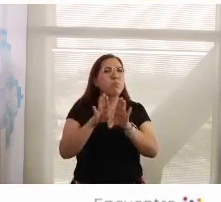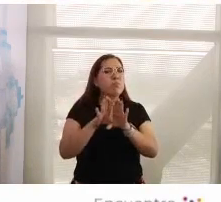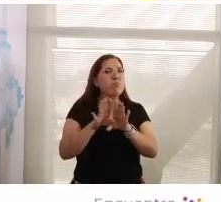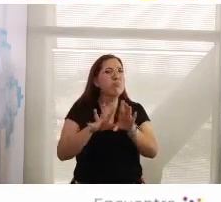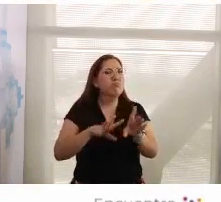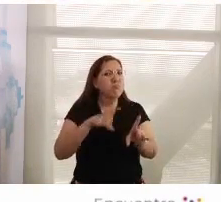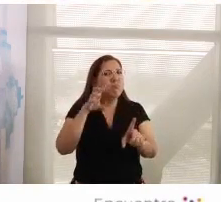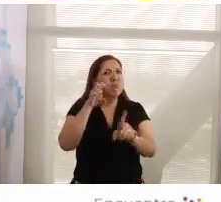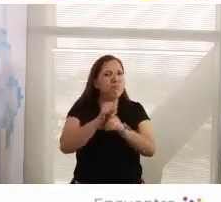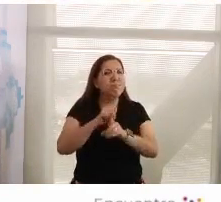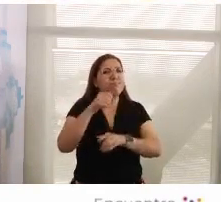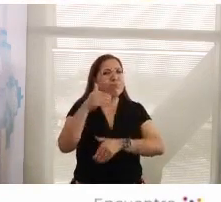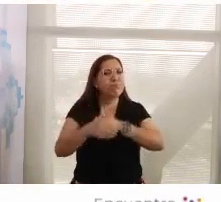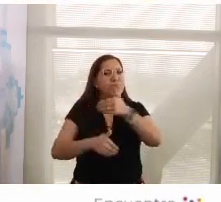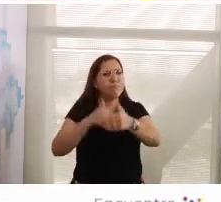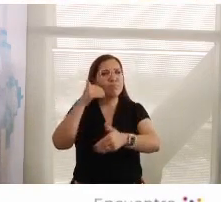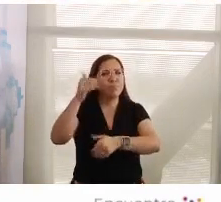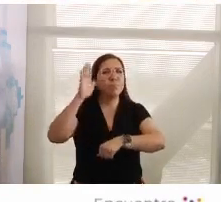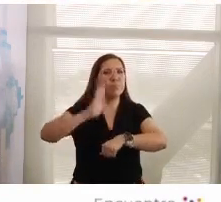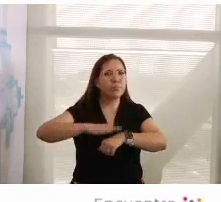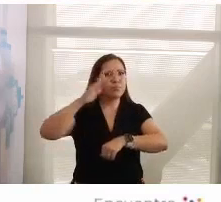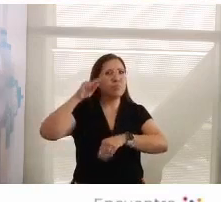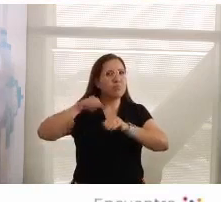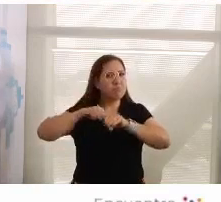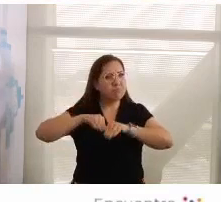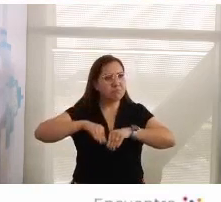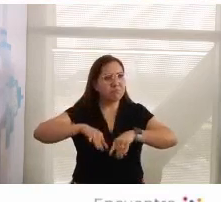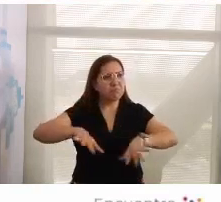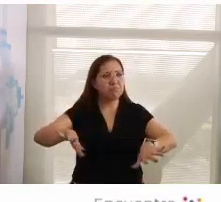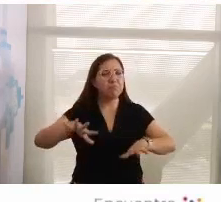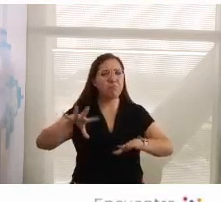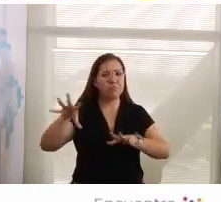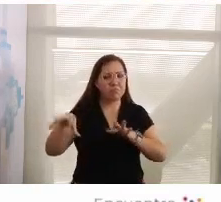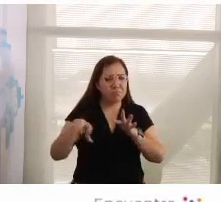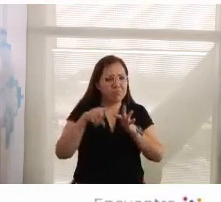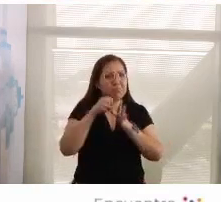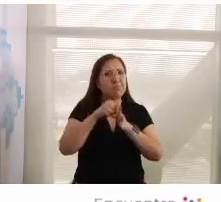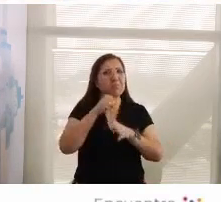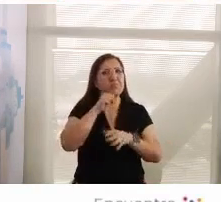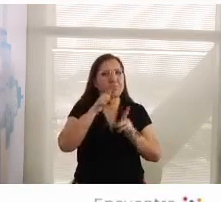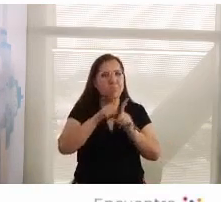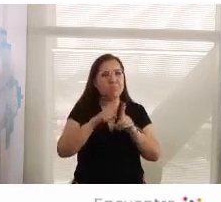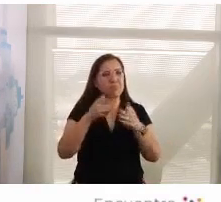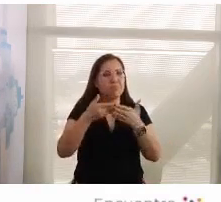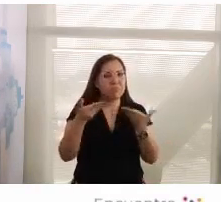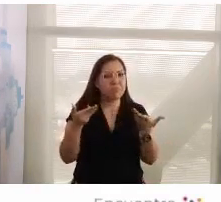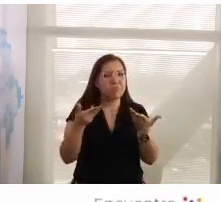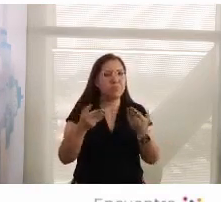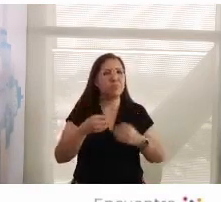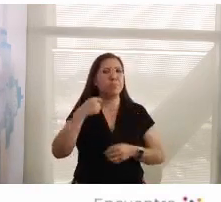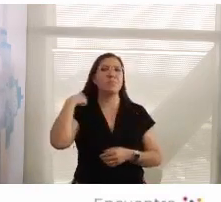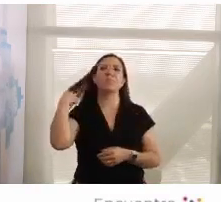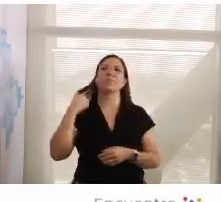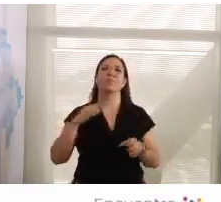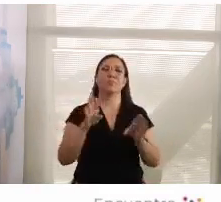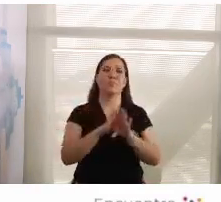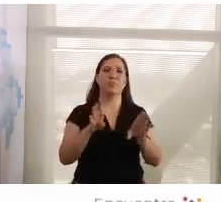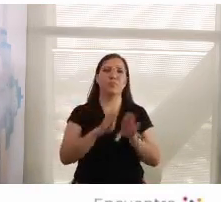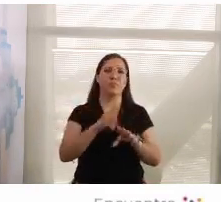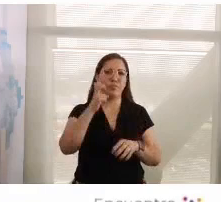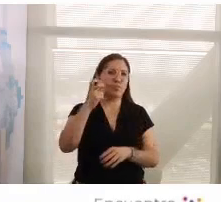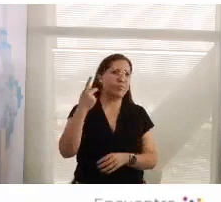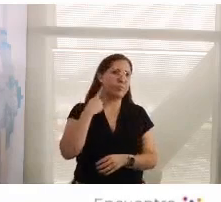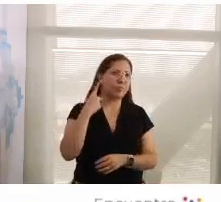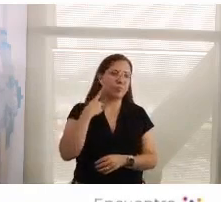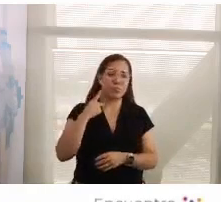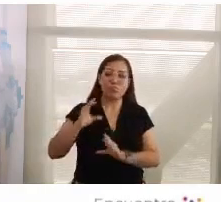popularidad ganar apoyo electoral formar partidos formar candidatos a los